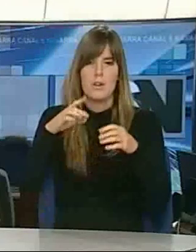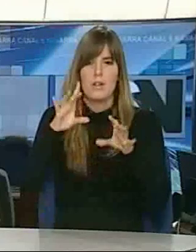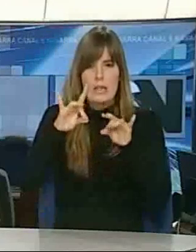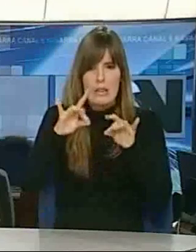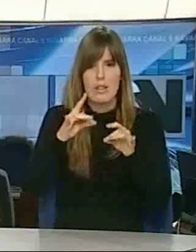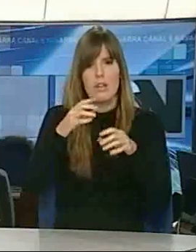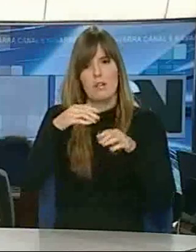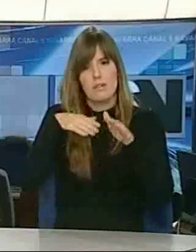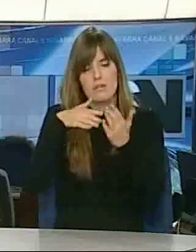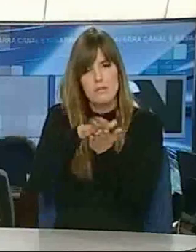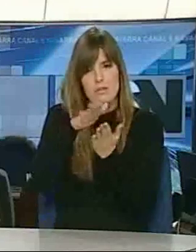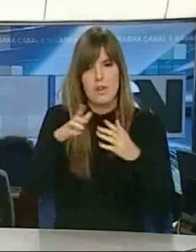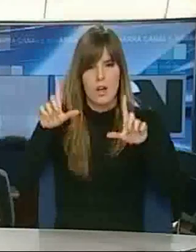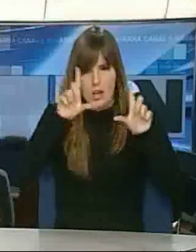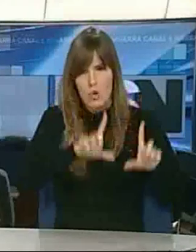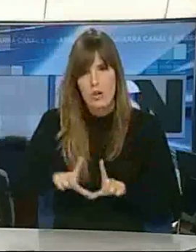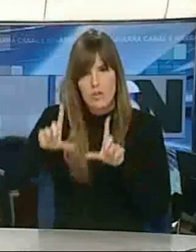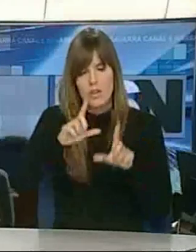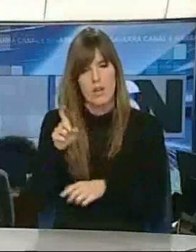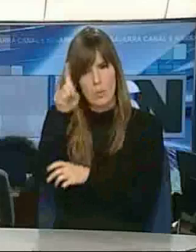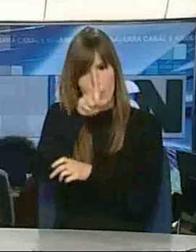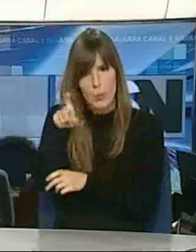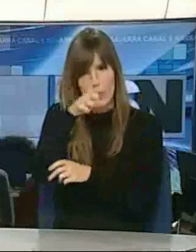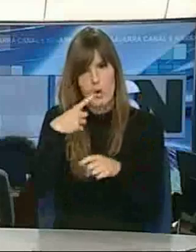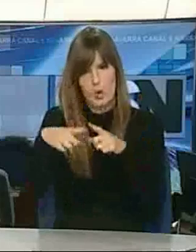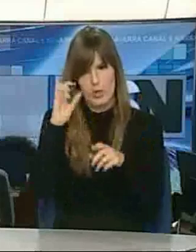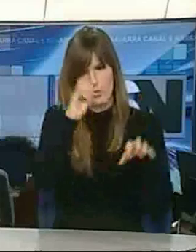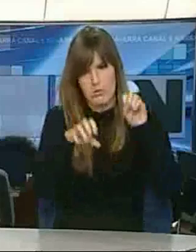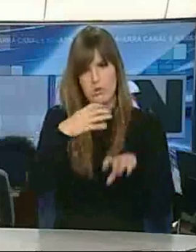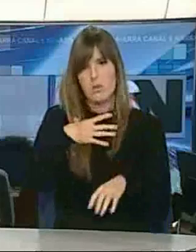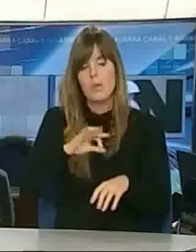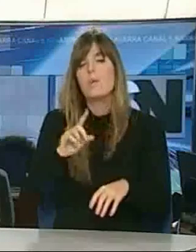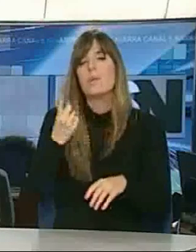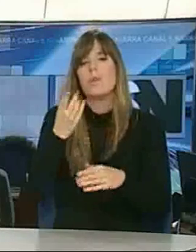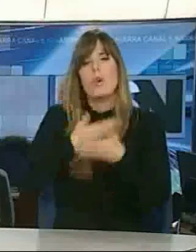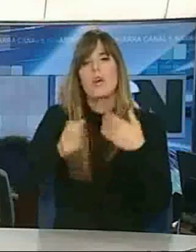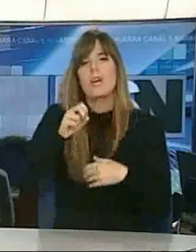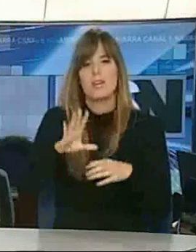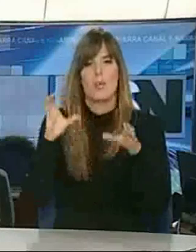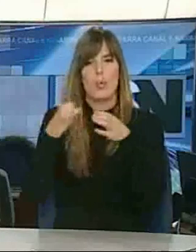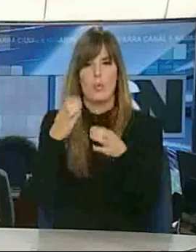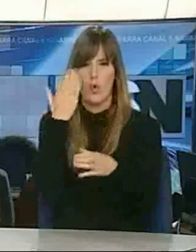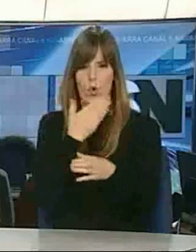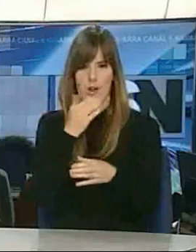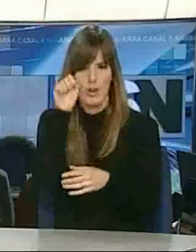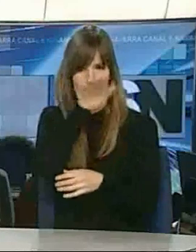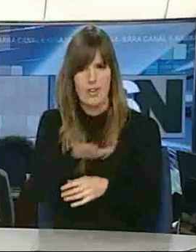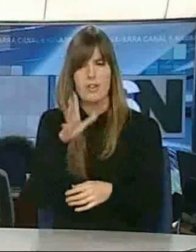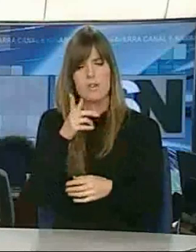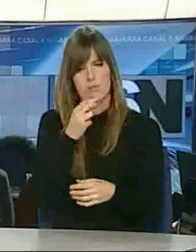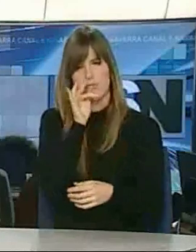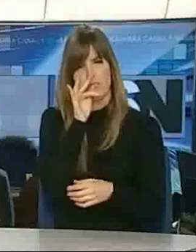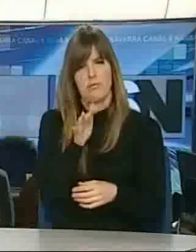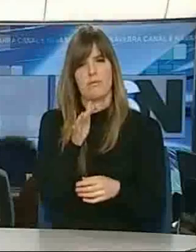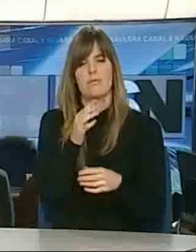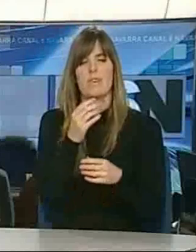fluorescentes, radiografías y mucho más. Los primeros en colaborar han sido los escolares de Puente La Reina, que tienen muy claro su compromiso con el